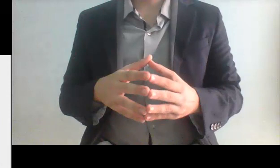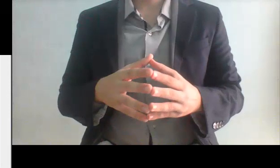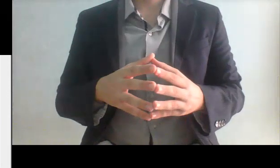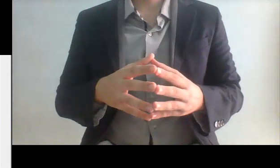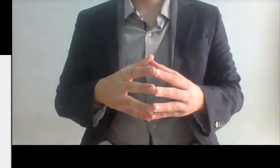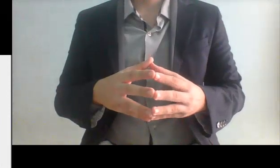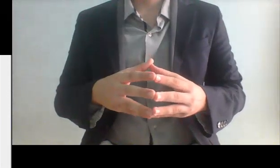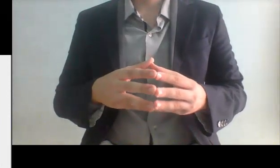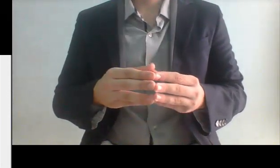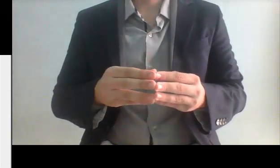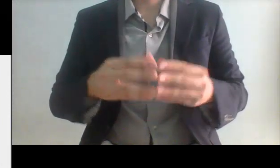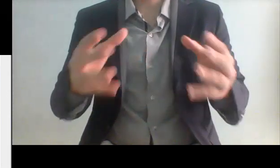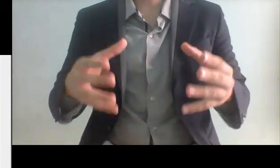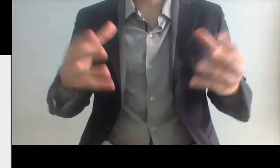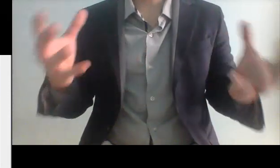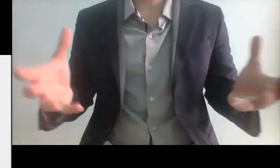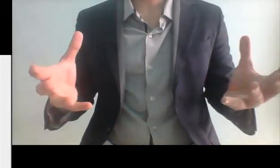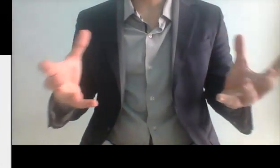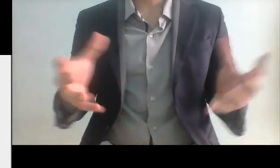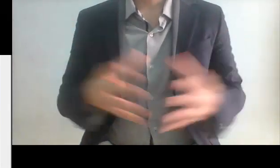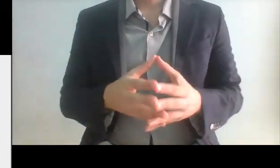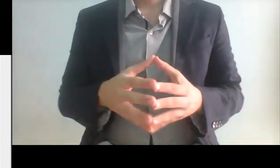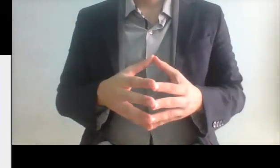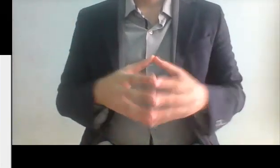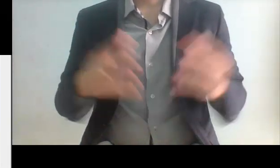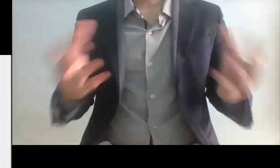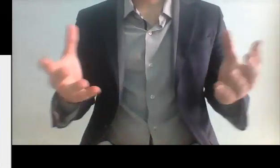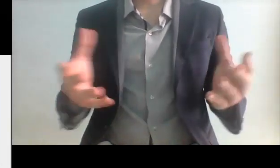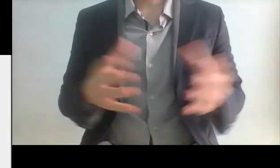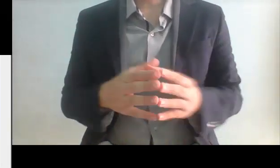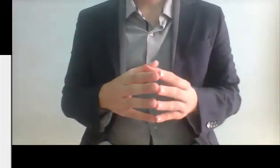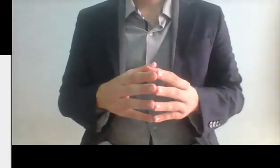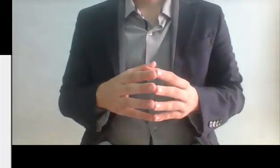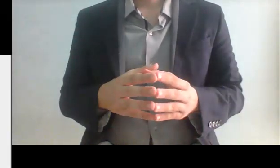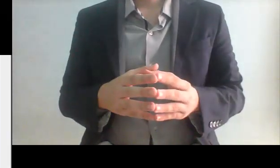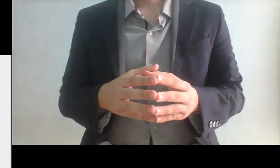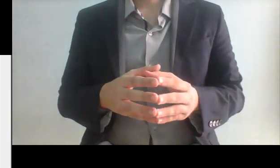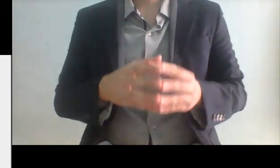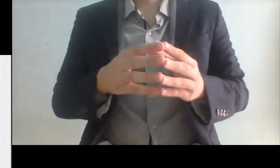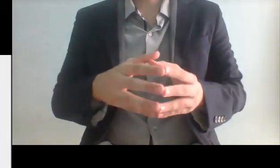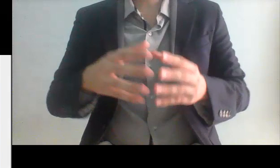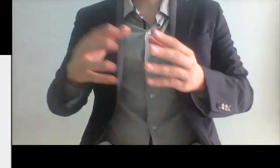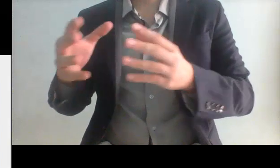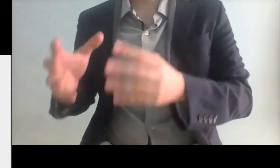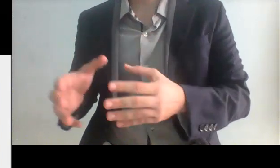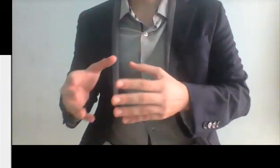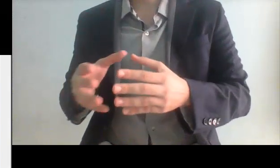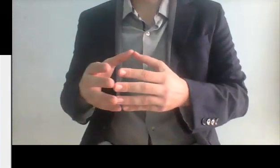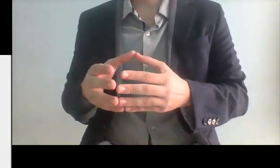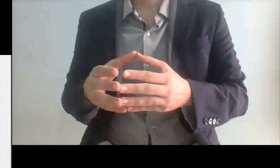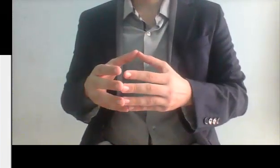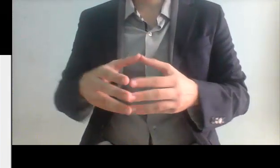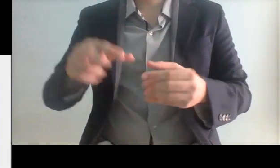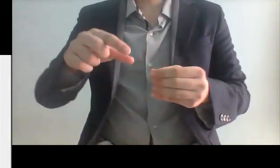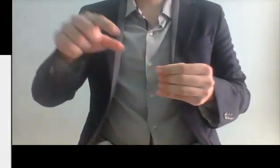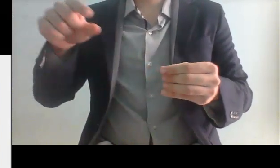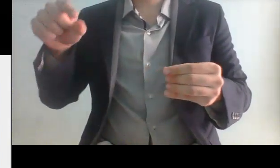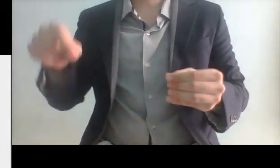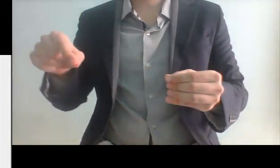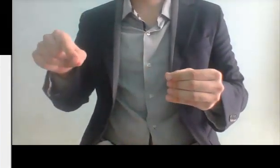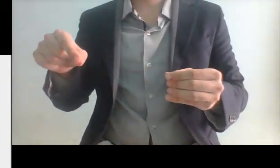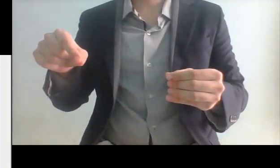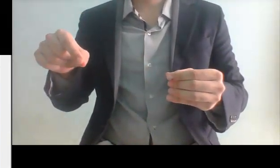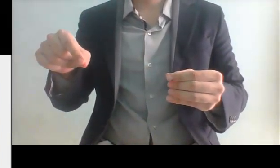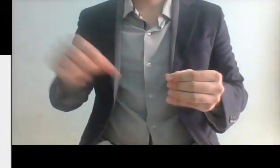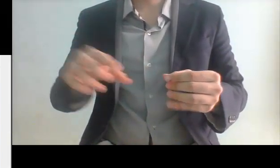donde estaban pues lugares para explotar ¿qué fue lo que ocurrió? pues que todo se lo entregaron a extranjeros y luego fueron